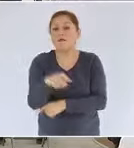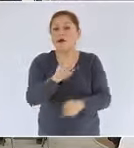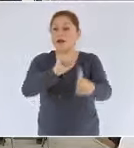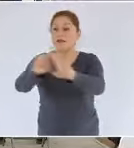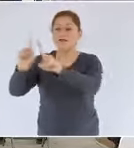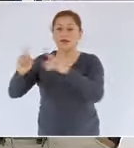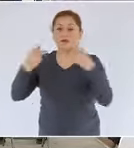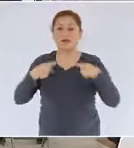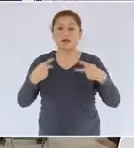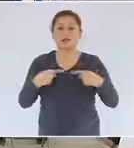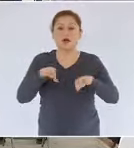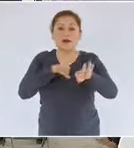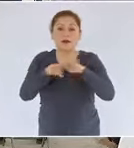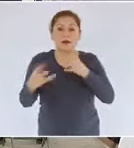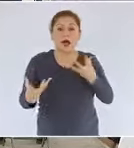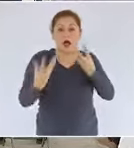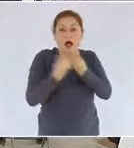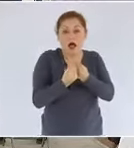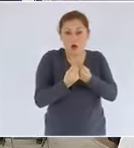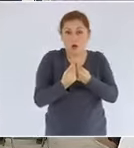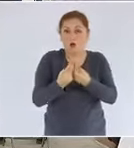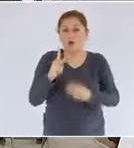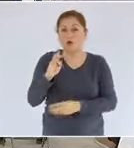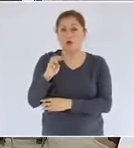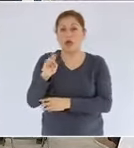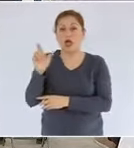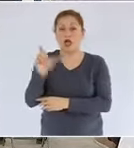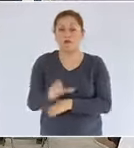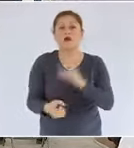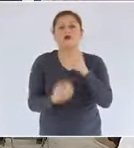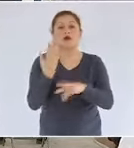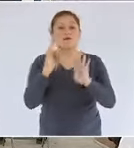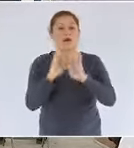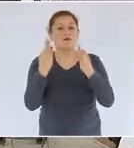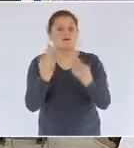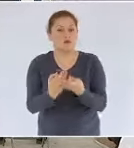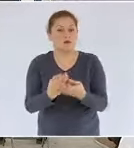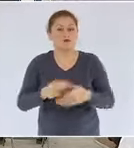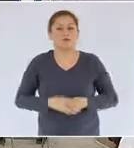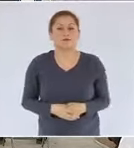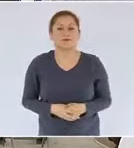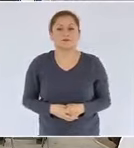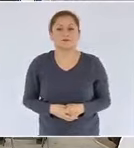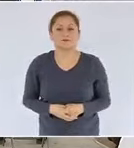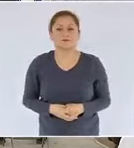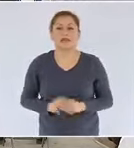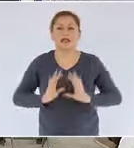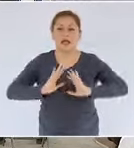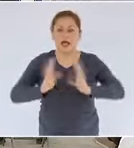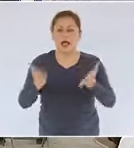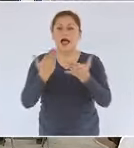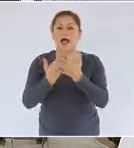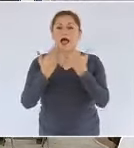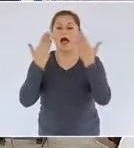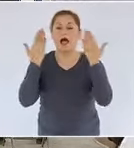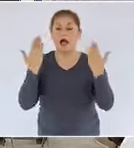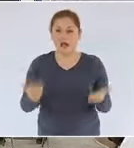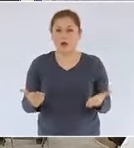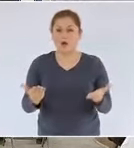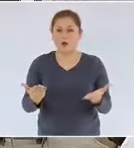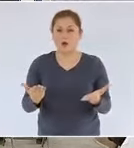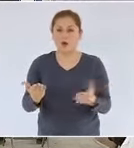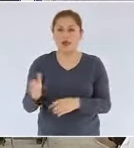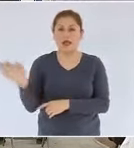contratistas. Con un procedimiento expedito se elimina la posibilidad de la